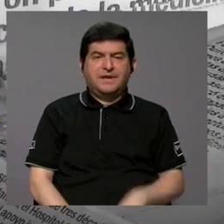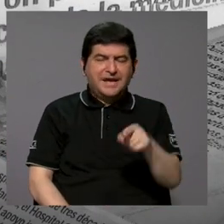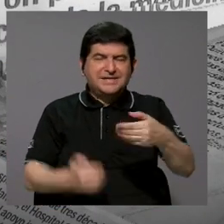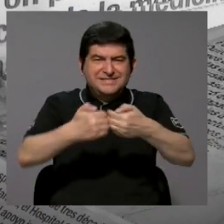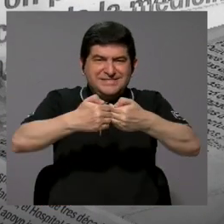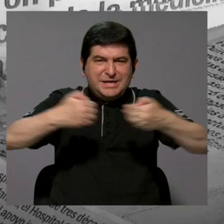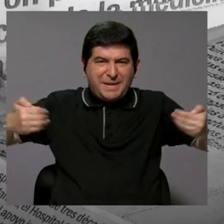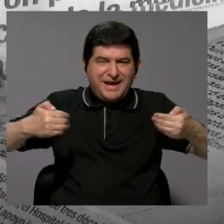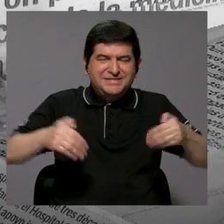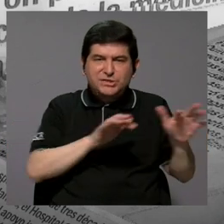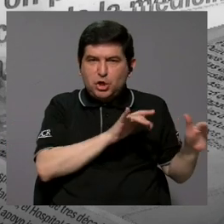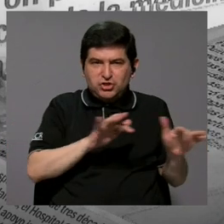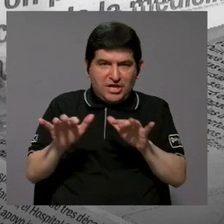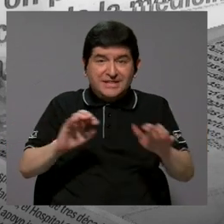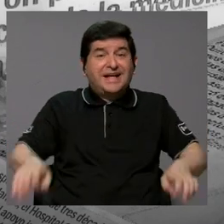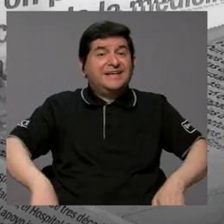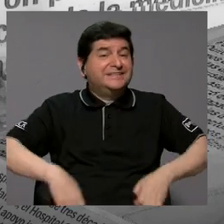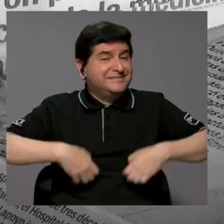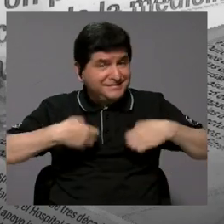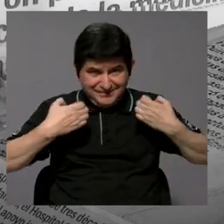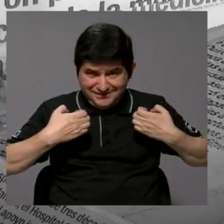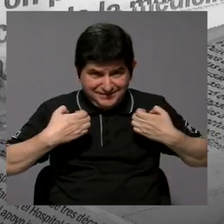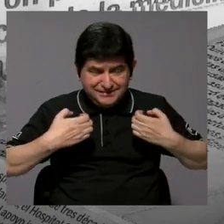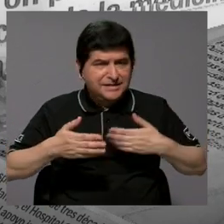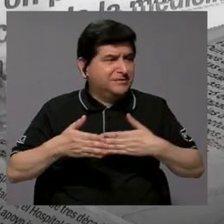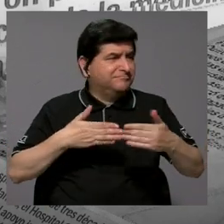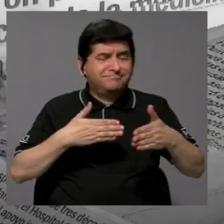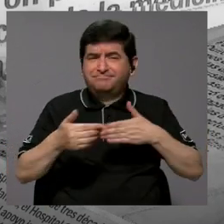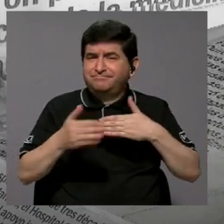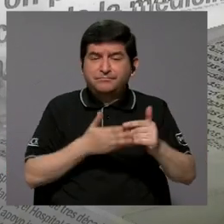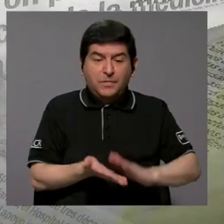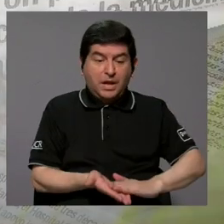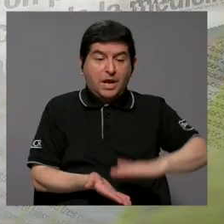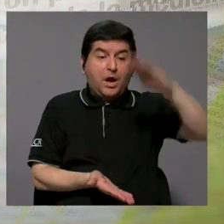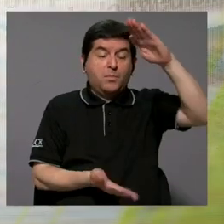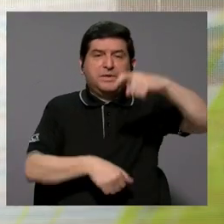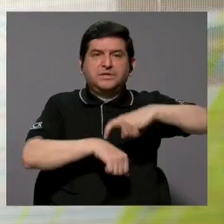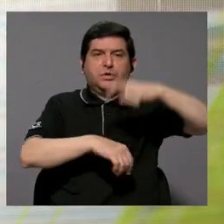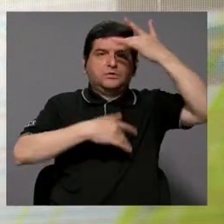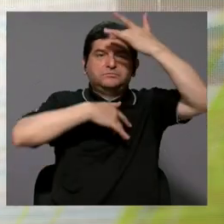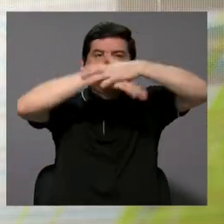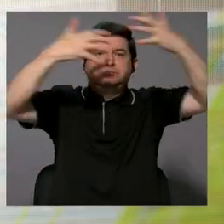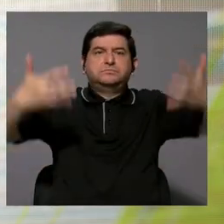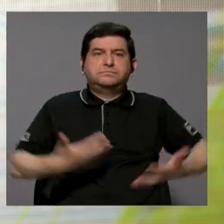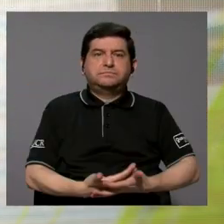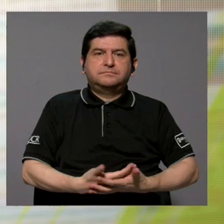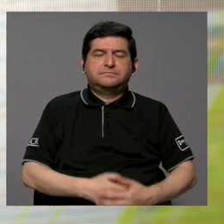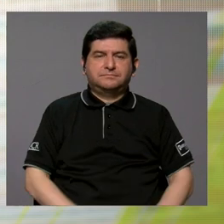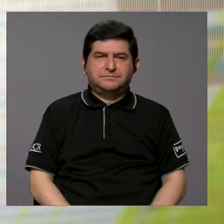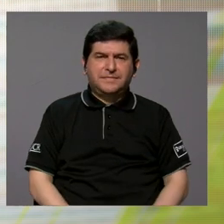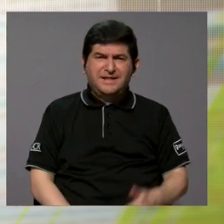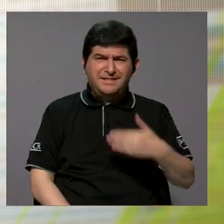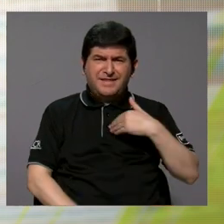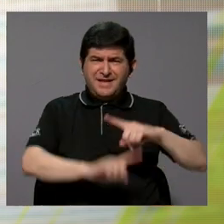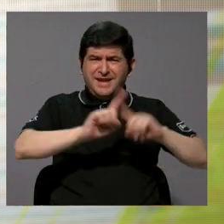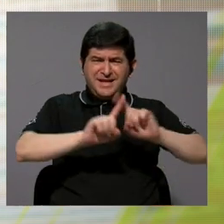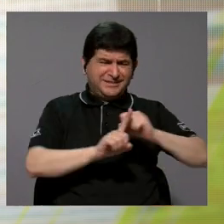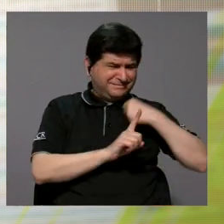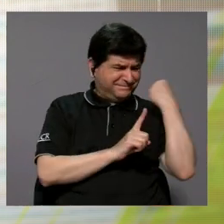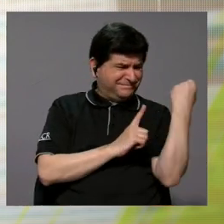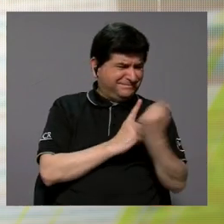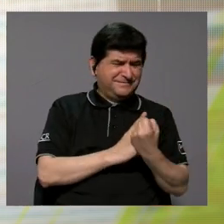brecha digital existe y aún así se aumentó con la pandemia. Entonces, tenemos muchos